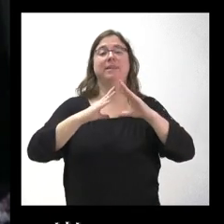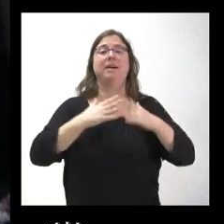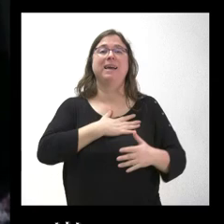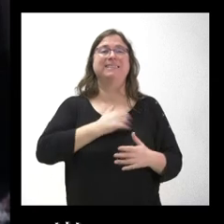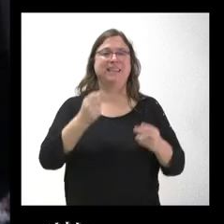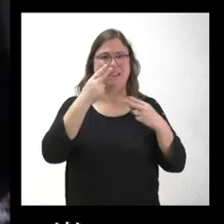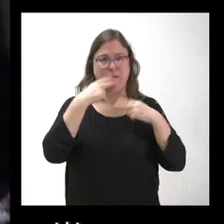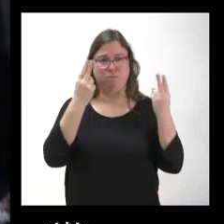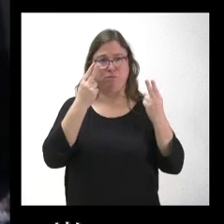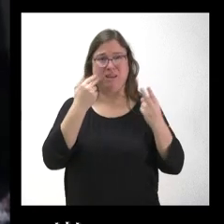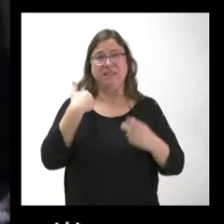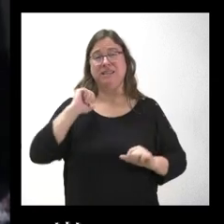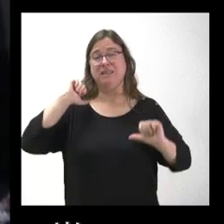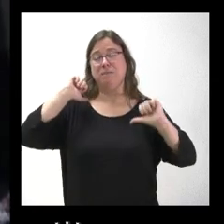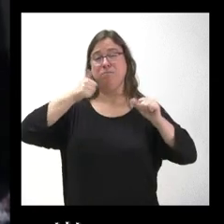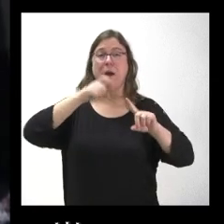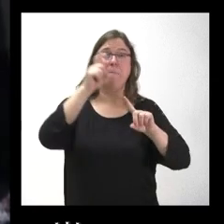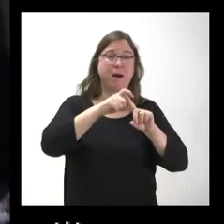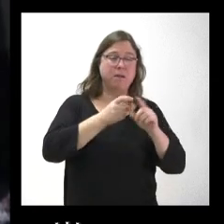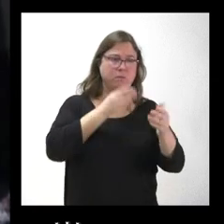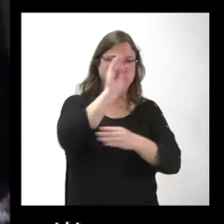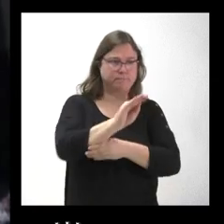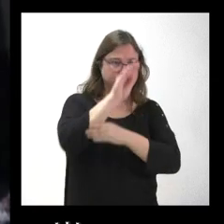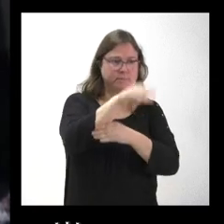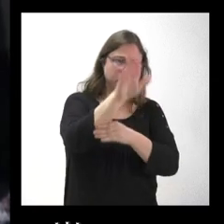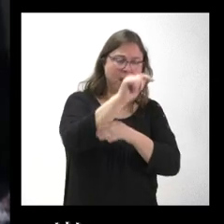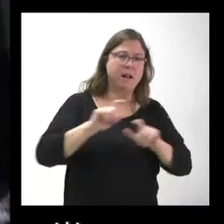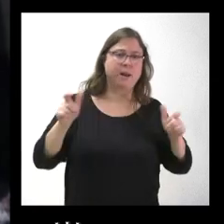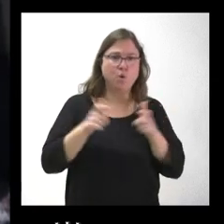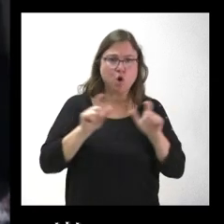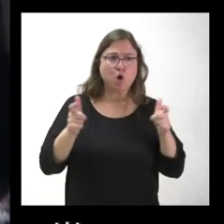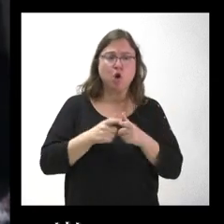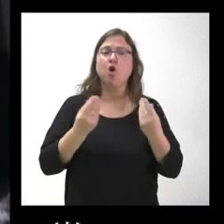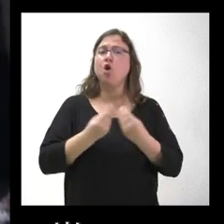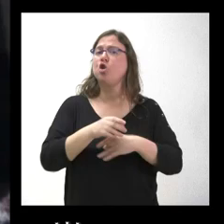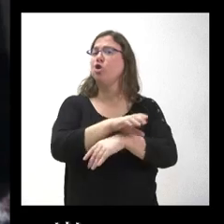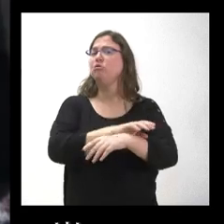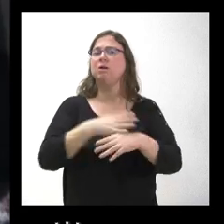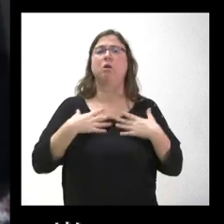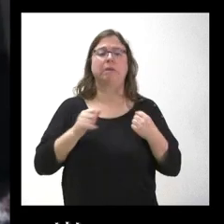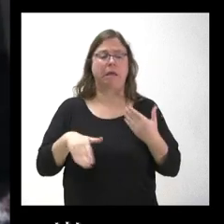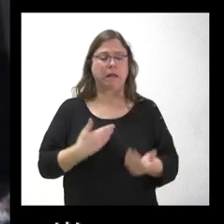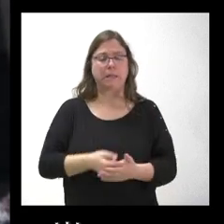denuncian que llevan desde mayo pidiendo una reunión con el consejero de Sanidad y que no tienen respuesta.